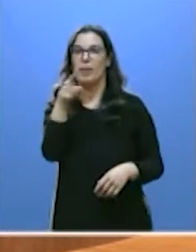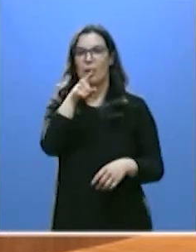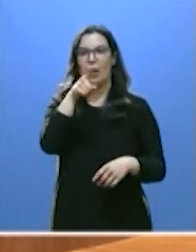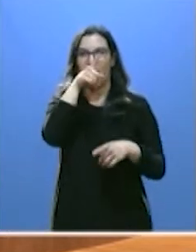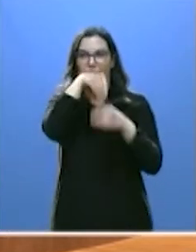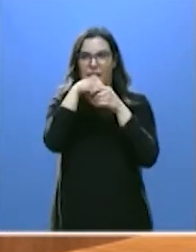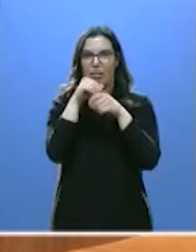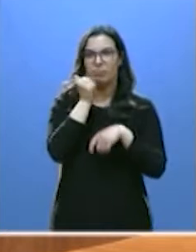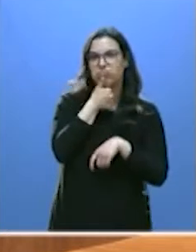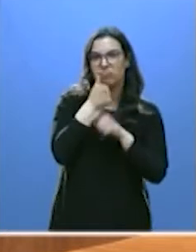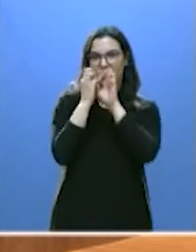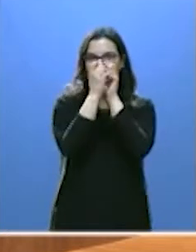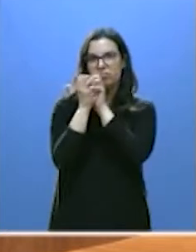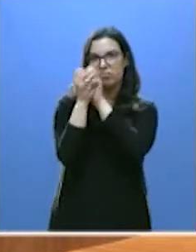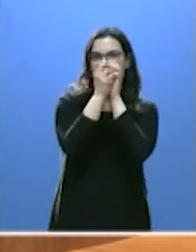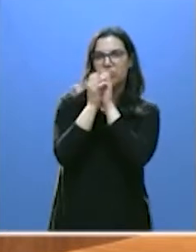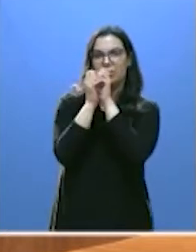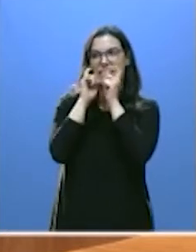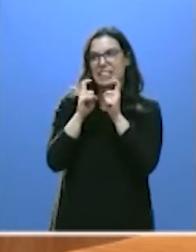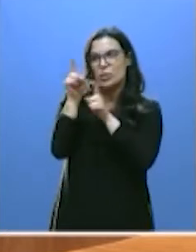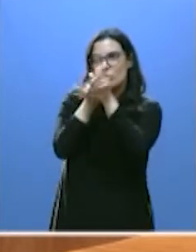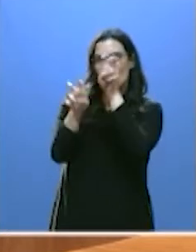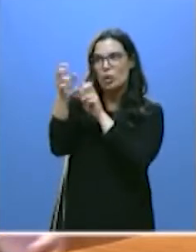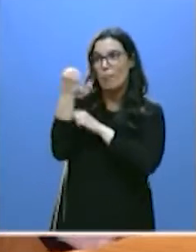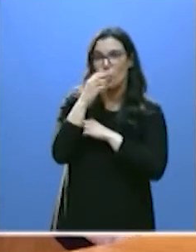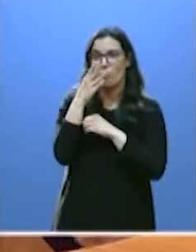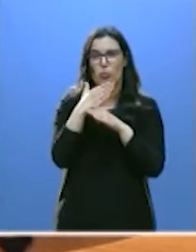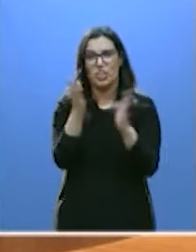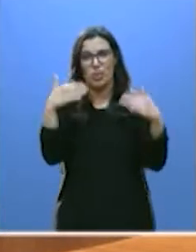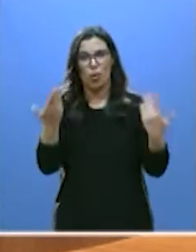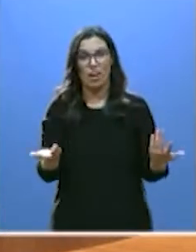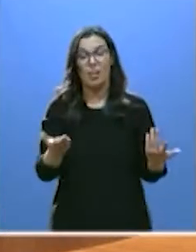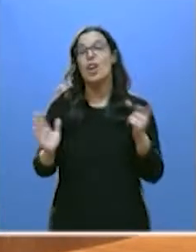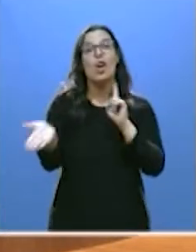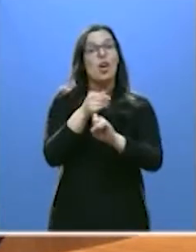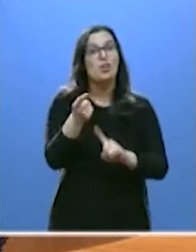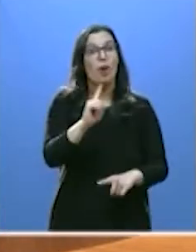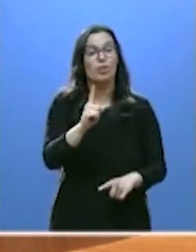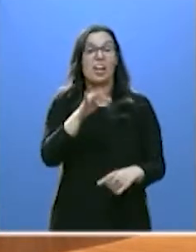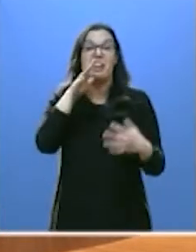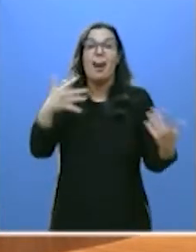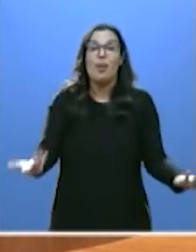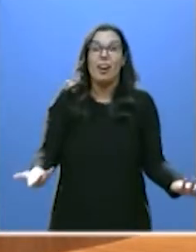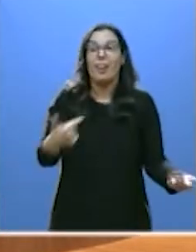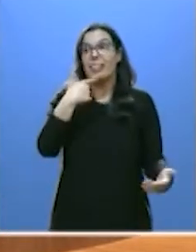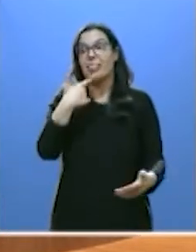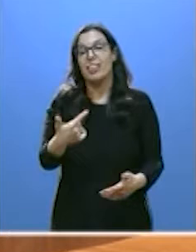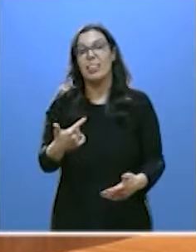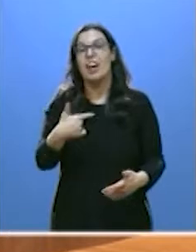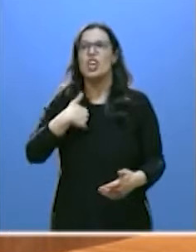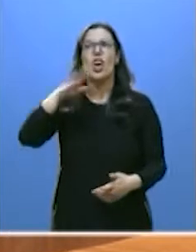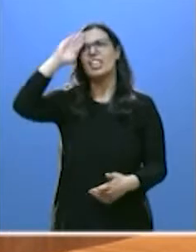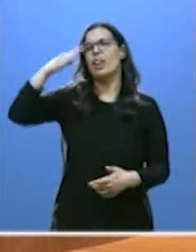palaciegas para conseguir esos apoyos que no tiene. No los ha conseguido y viene ahora a decirnos que no quiere